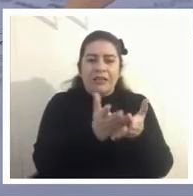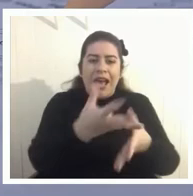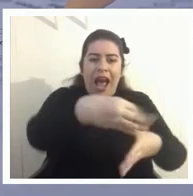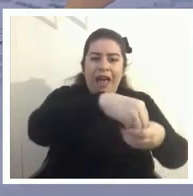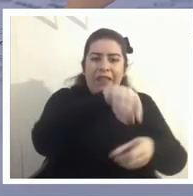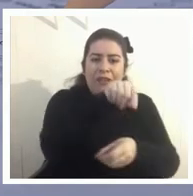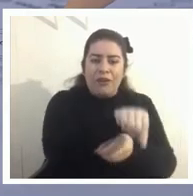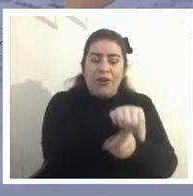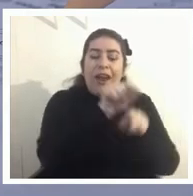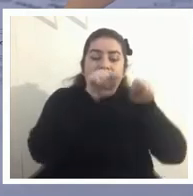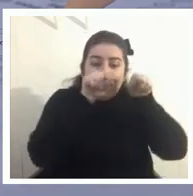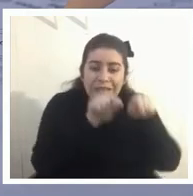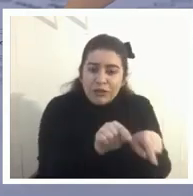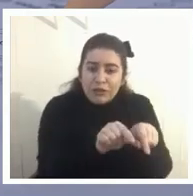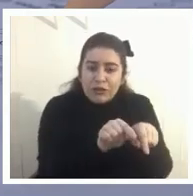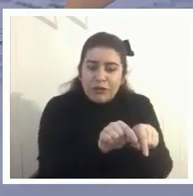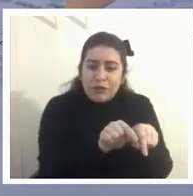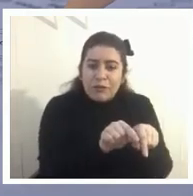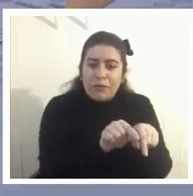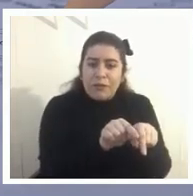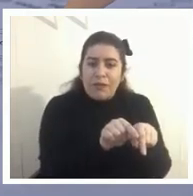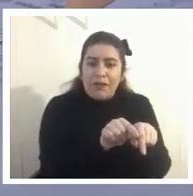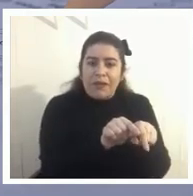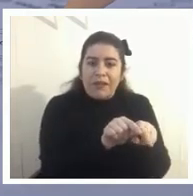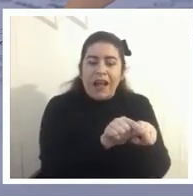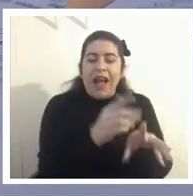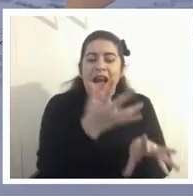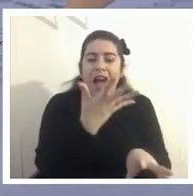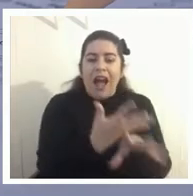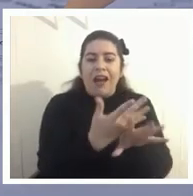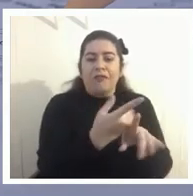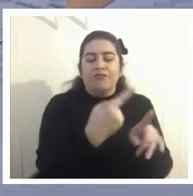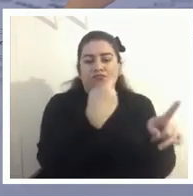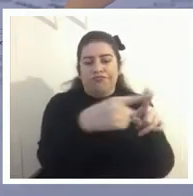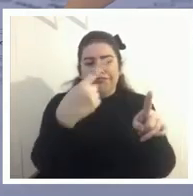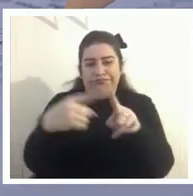los que tienen cierto donde se encuentran con las mayores diferencias